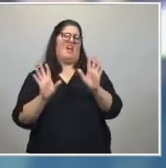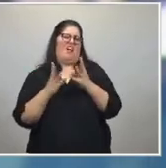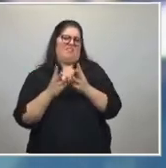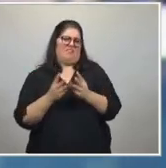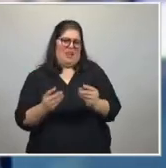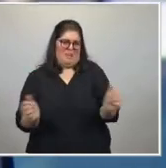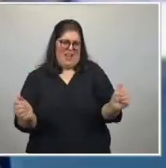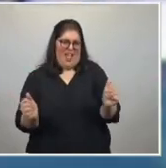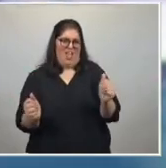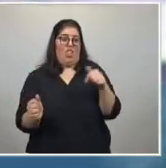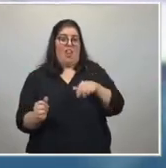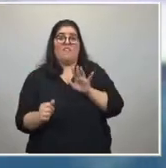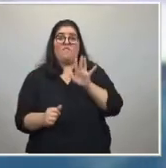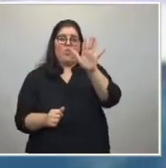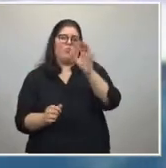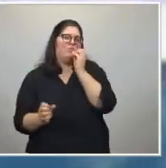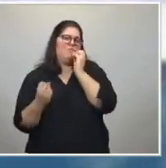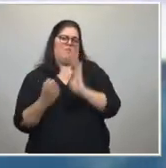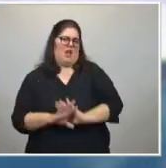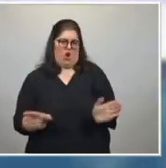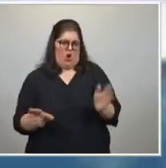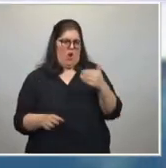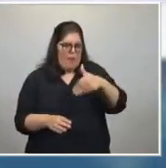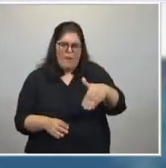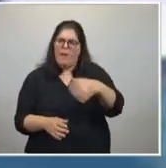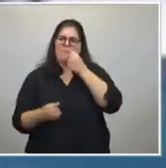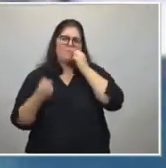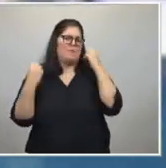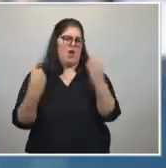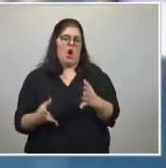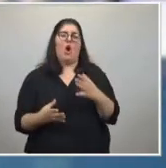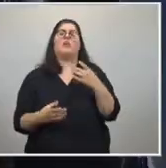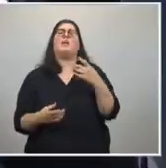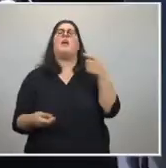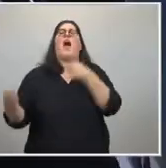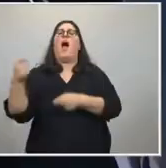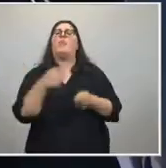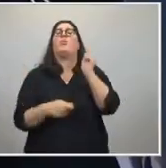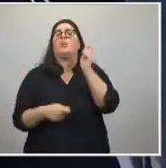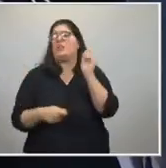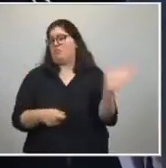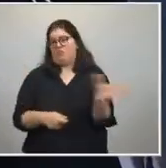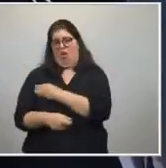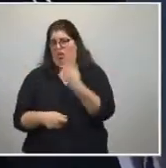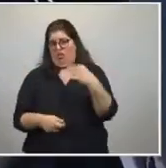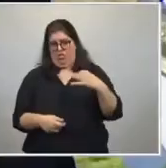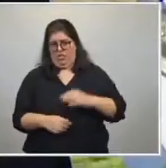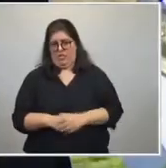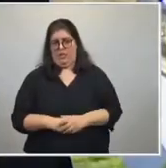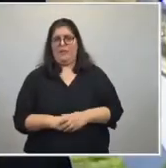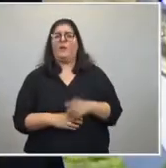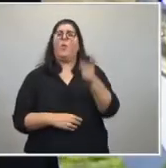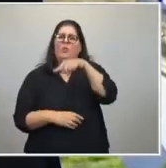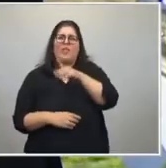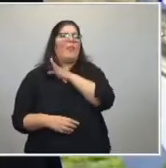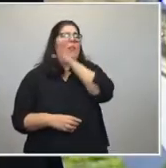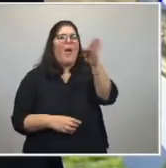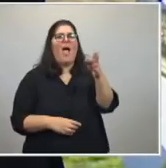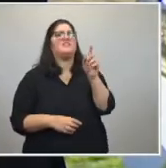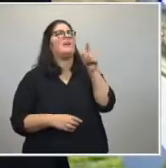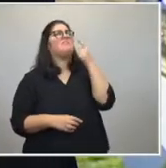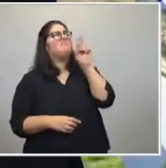lo que viene es mucho mejor, lo tenemos que construir entre todos. vayan a buscar a aquellos